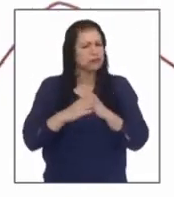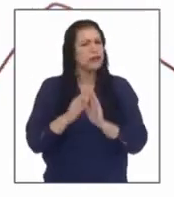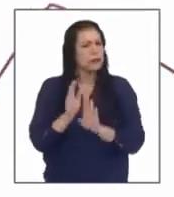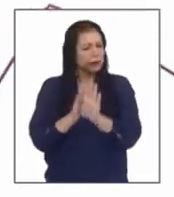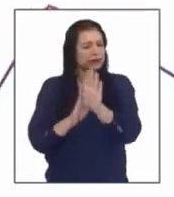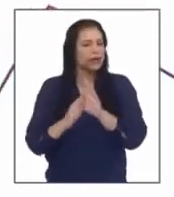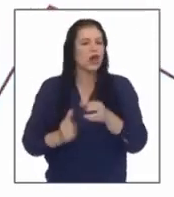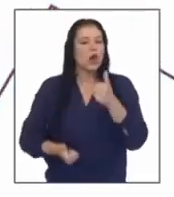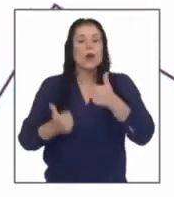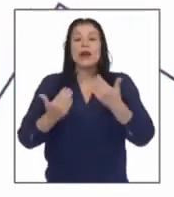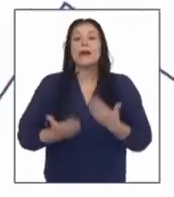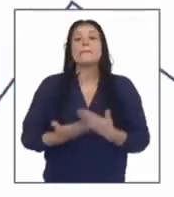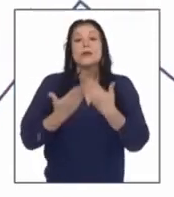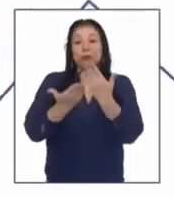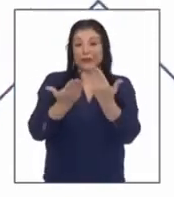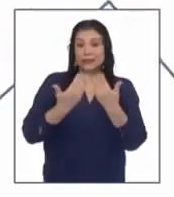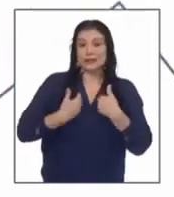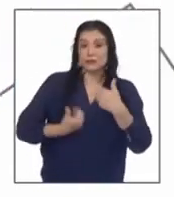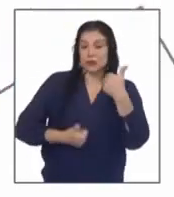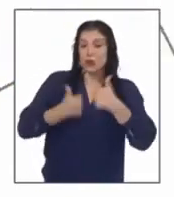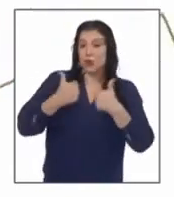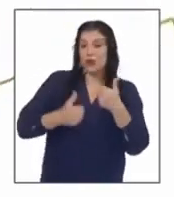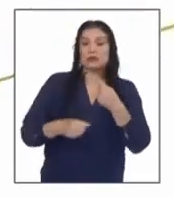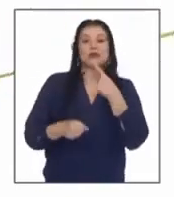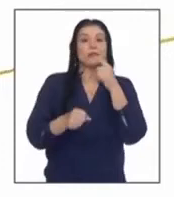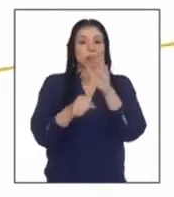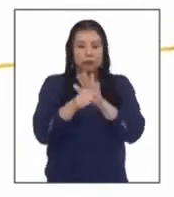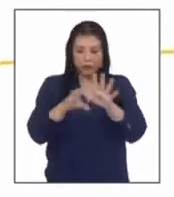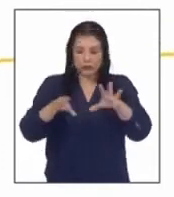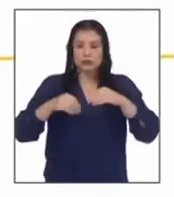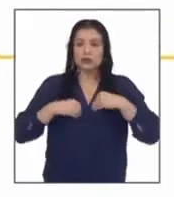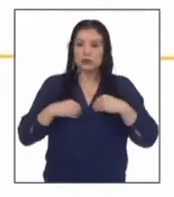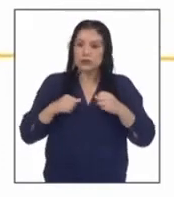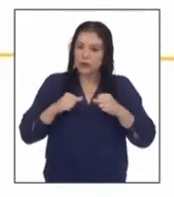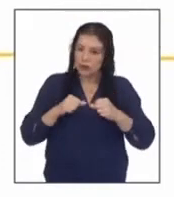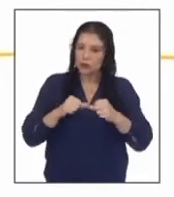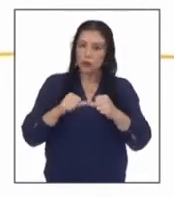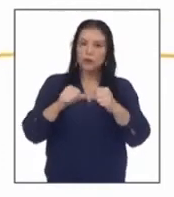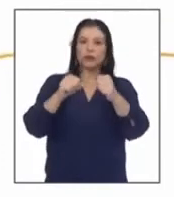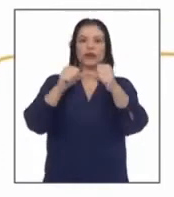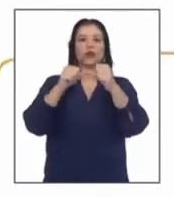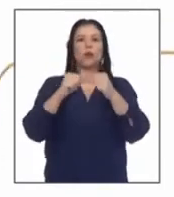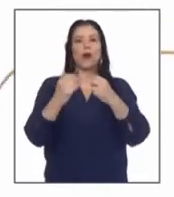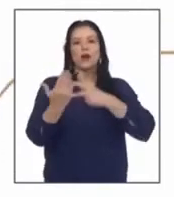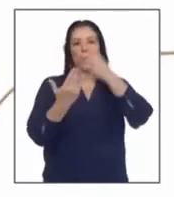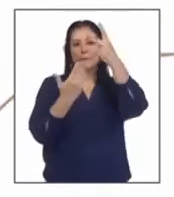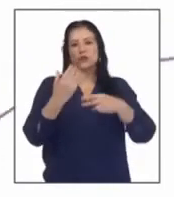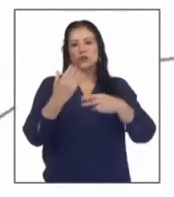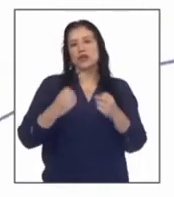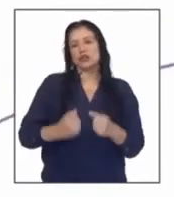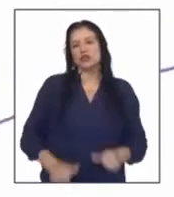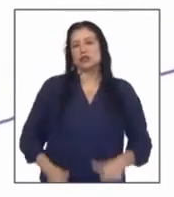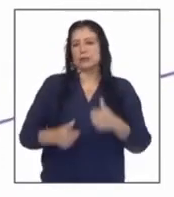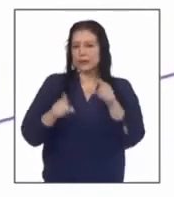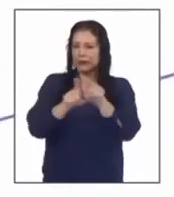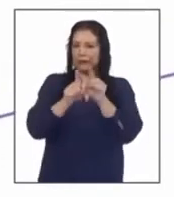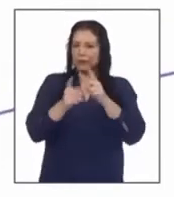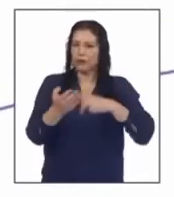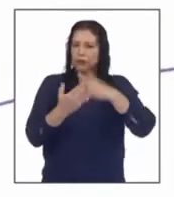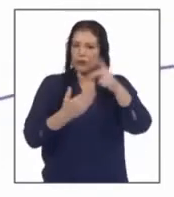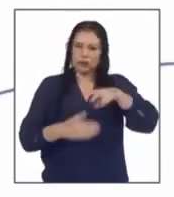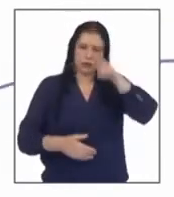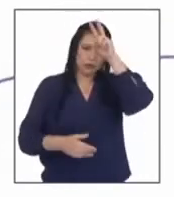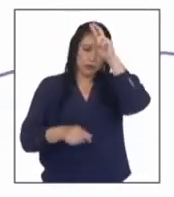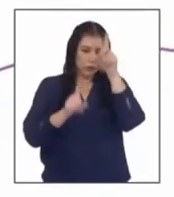propuestas tenemos y qué compromisos asumimos para continuar con nuestros proyectos de vida y de país